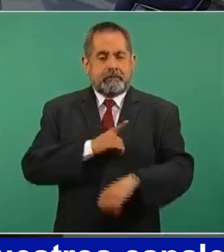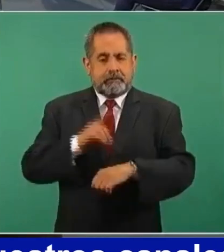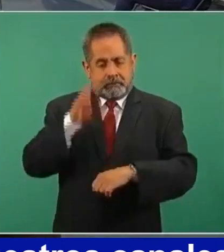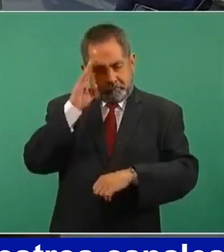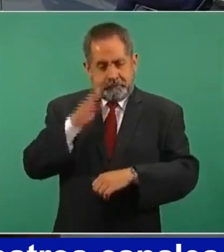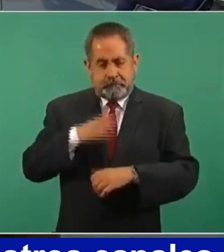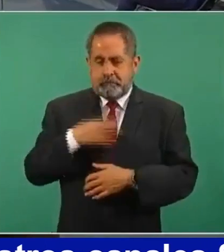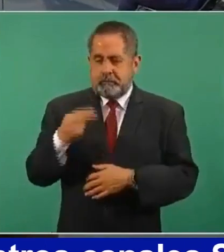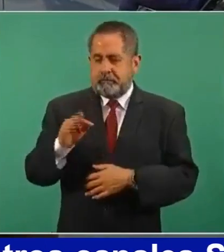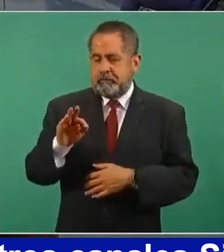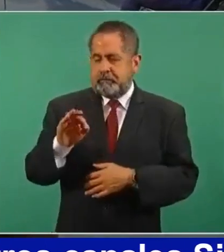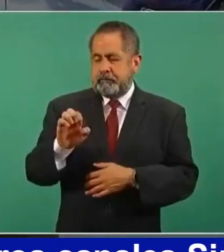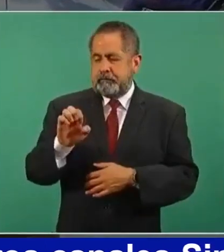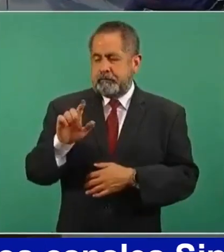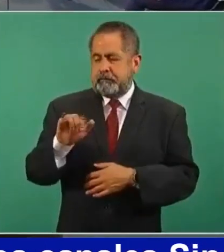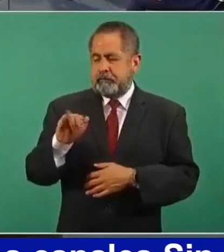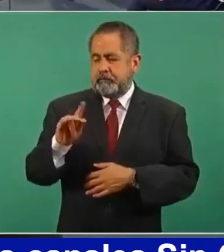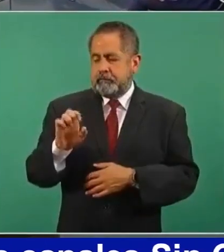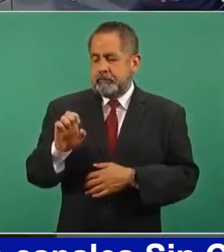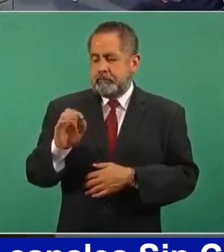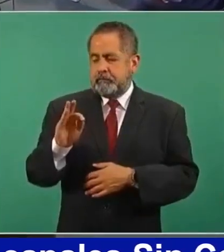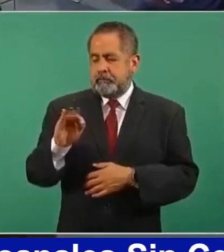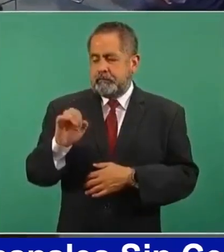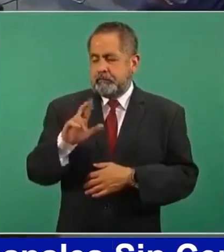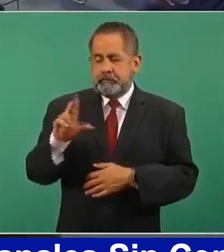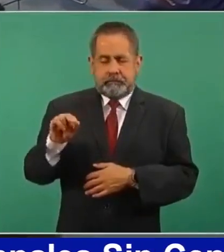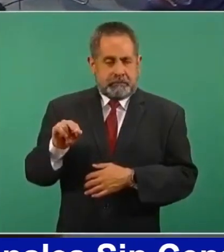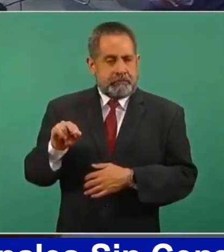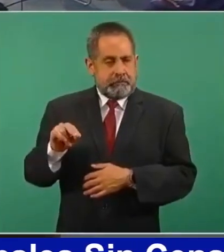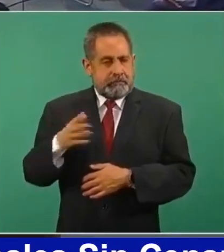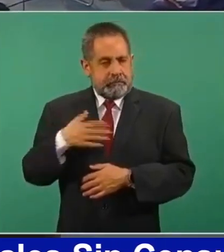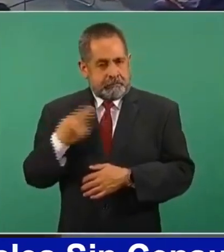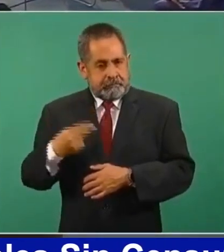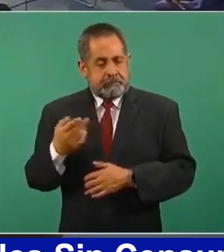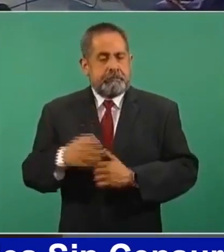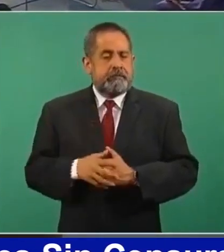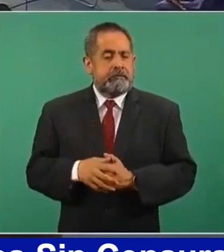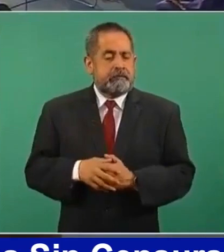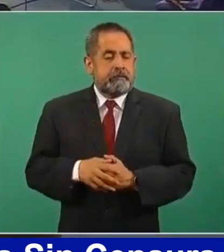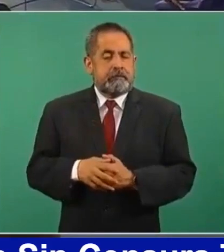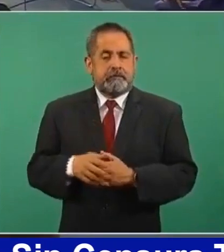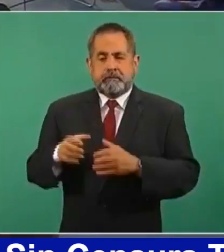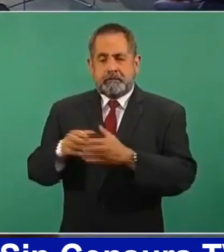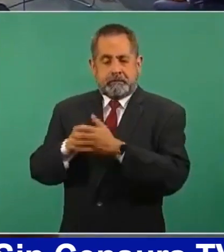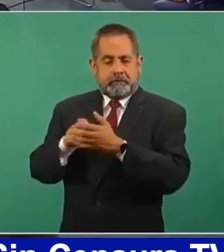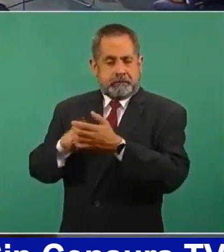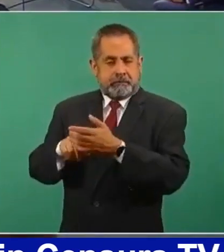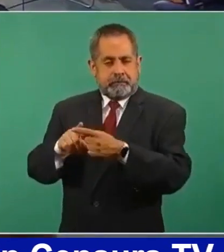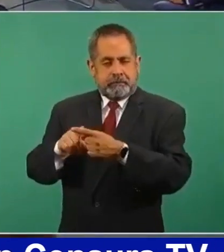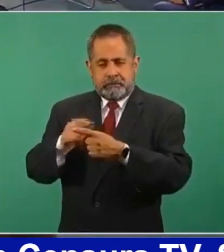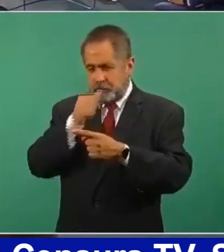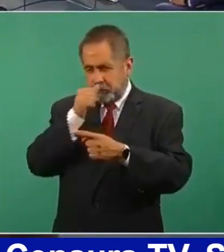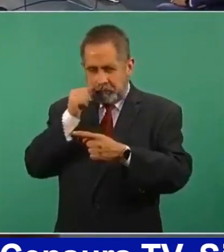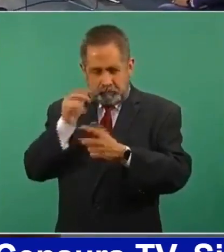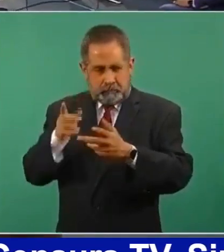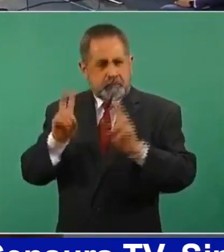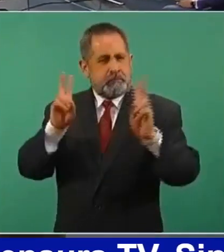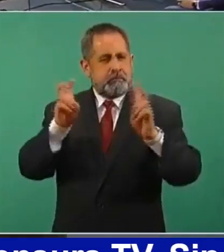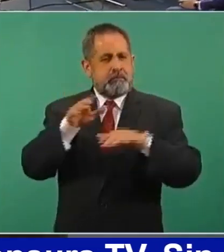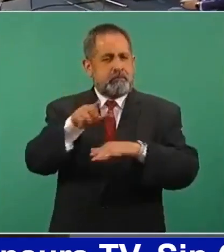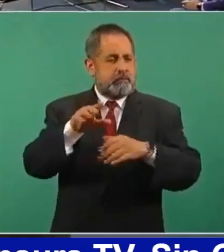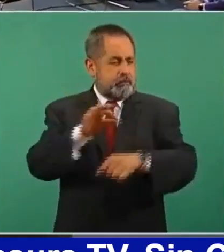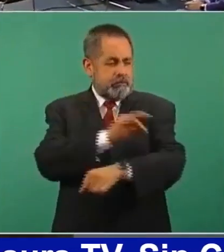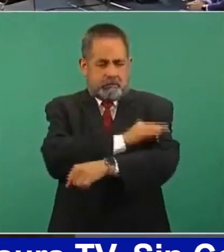de Felipe Fierro, de Tiempo.com.mx y de Puente Libre, Juárez. Brevemente también sobre el tema de las